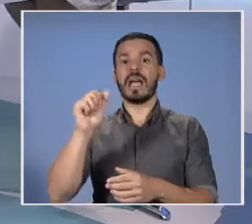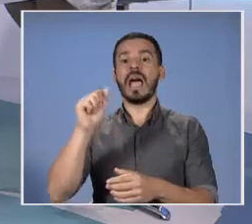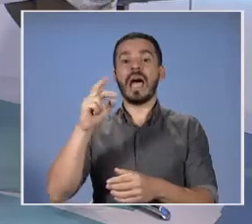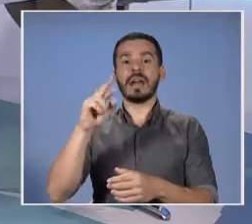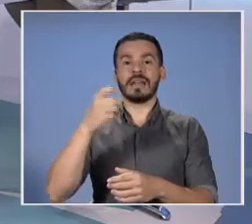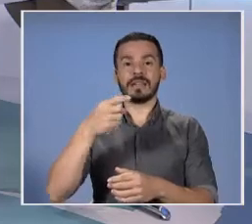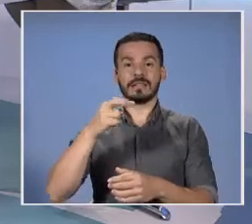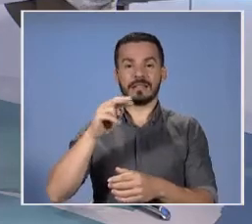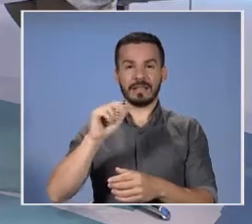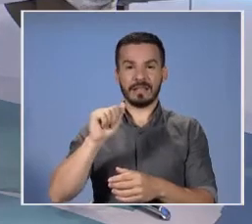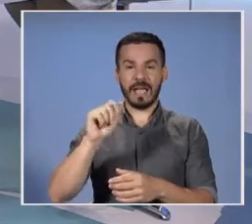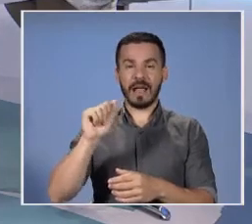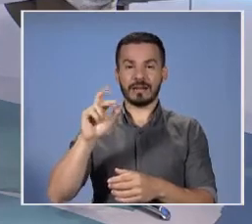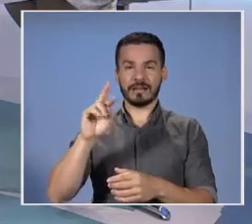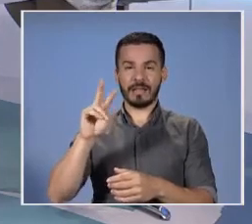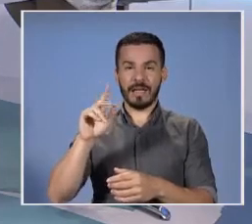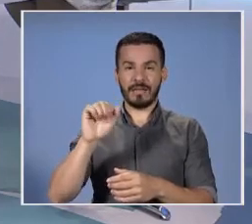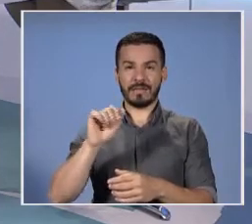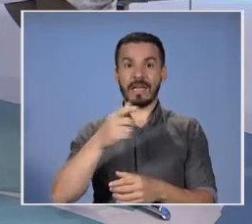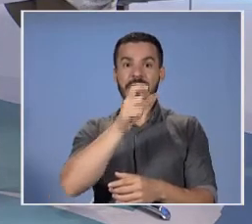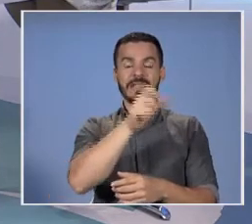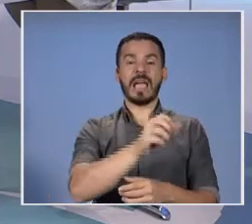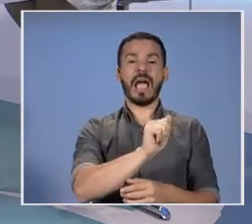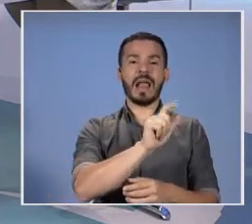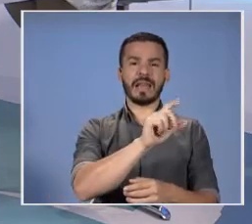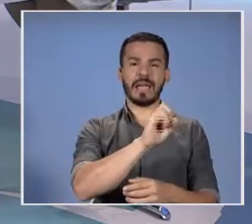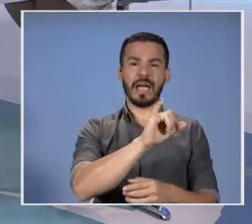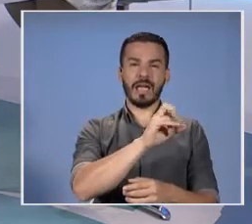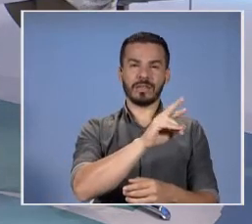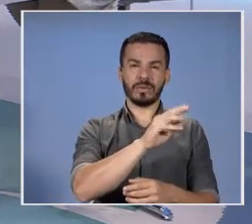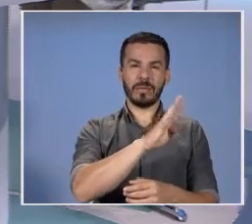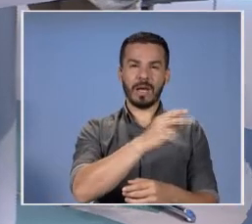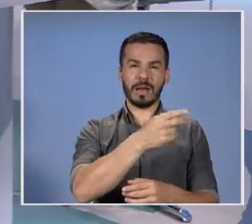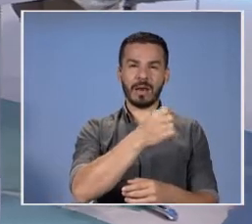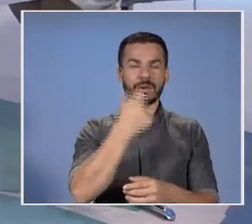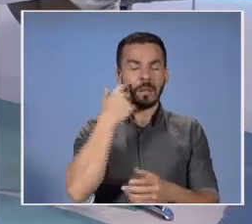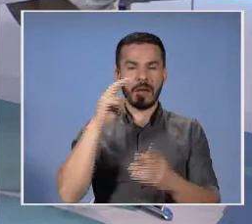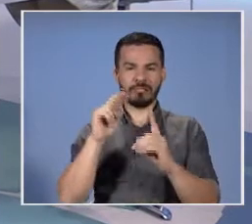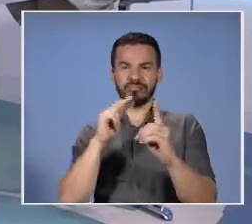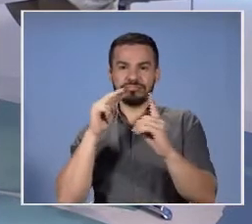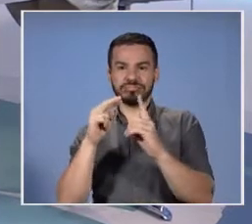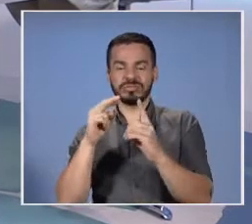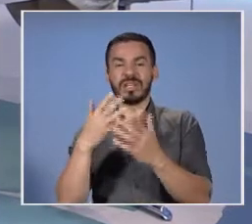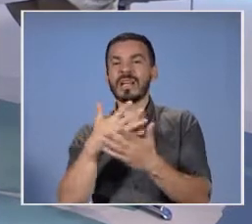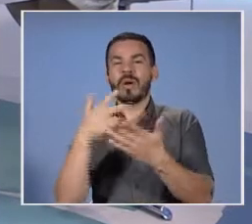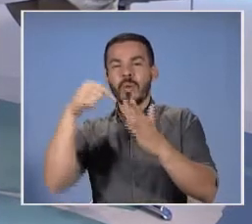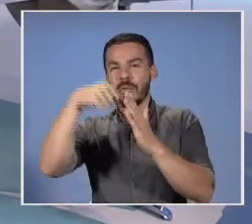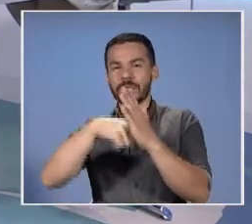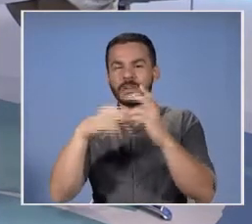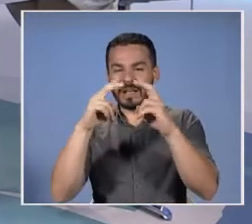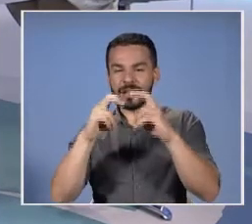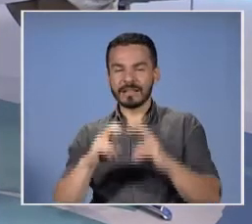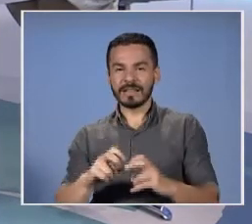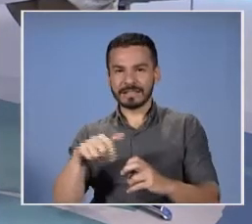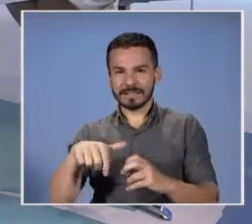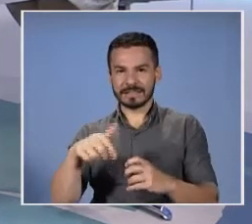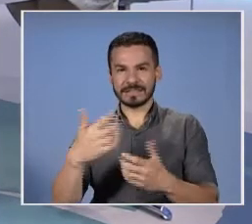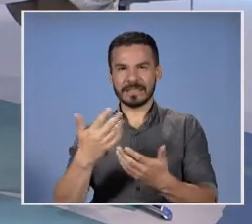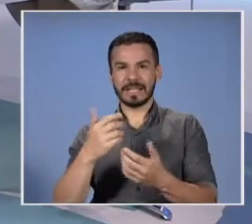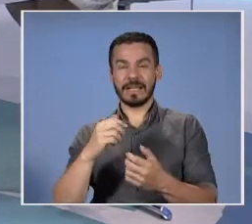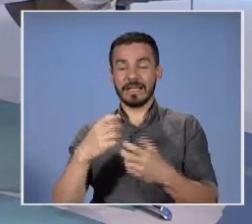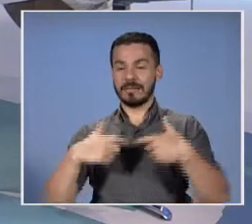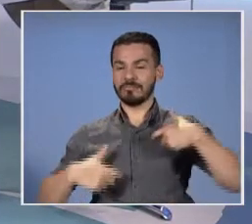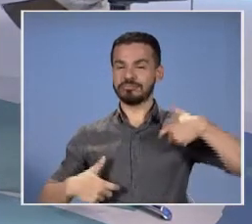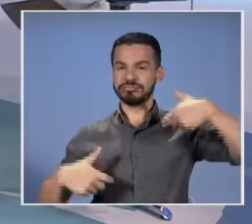y Alejandro Araona, porque hay que poner en perspectiva lo que es este traspaso de poderes muy particular, Randall, es el